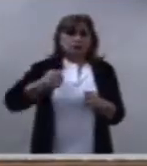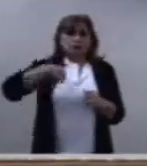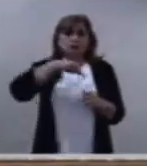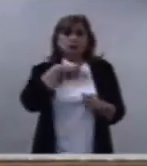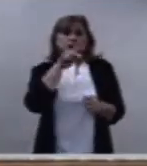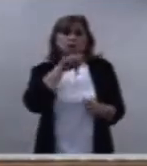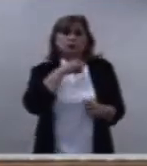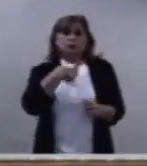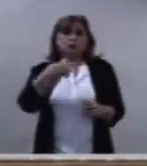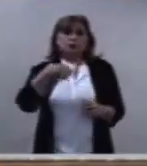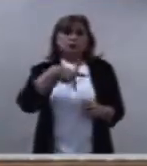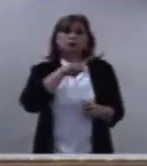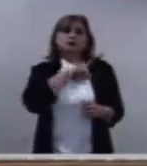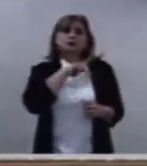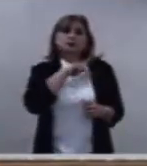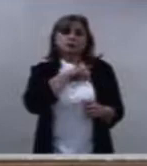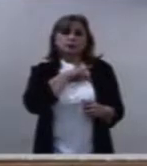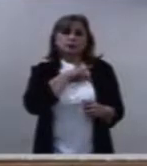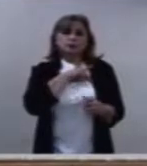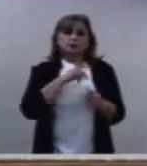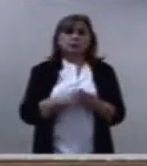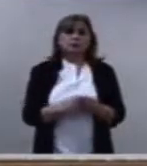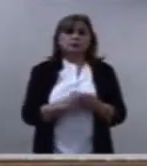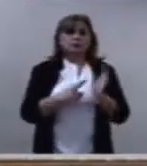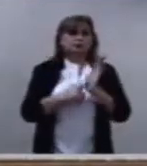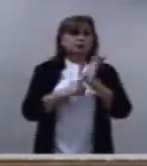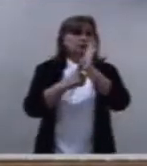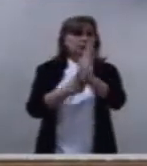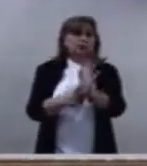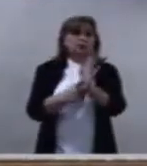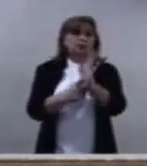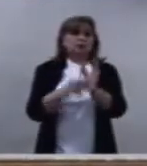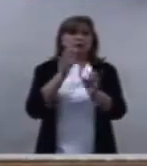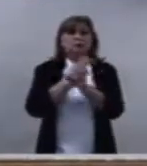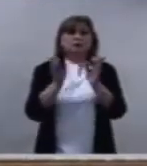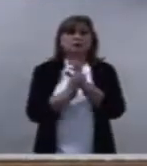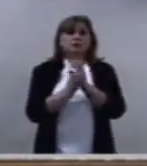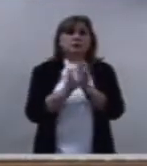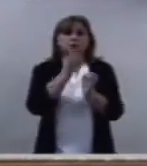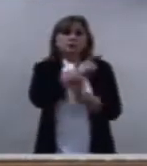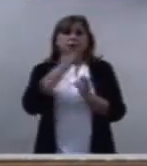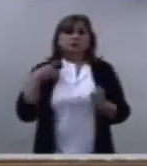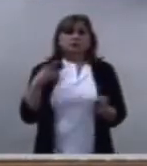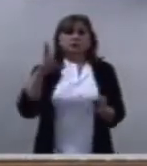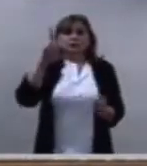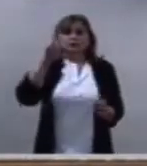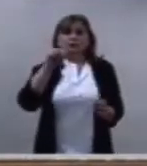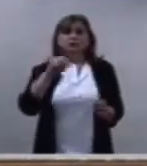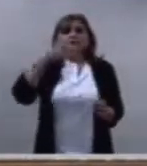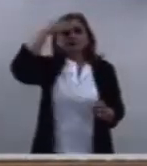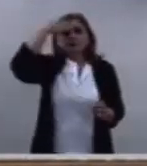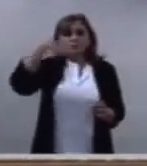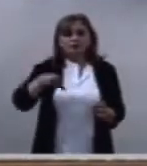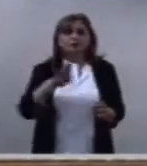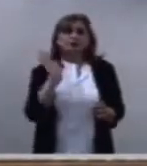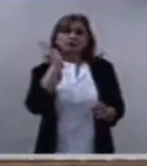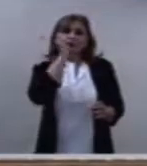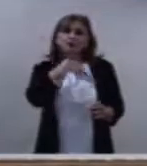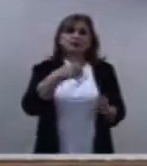nos señalan aquello que no está bien sólo así la iglesia